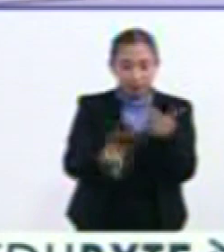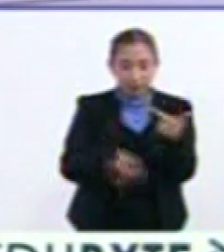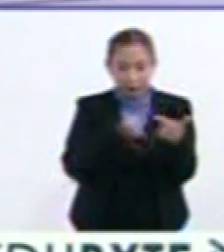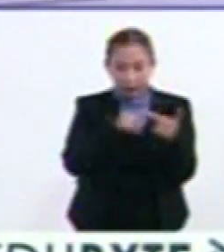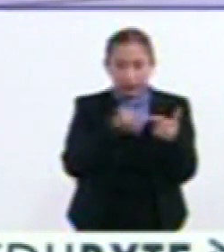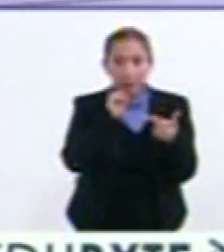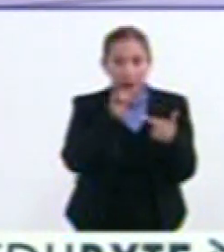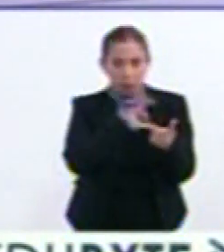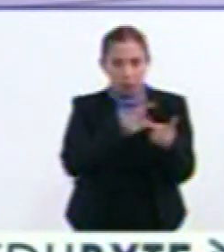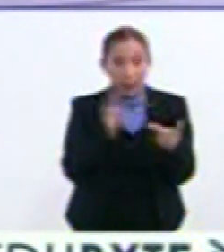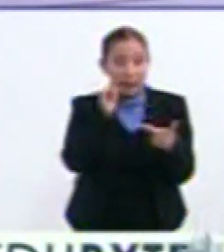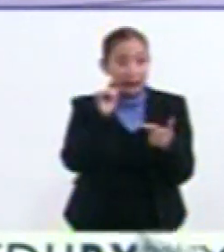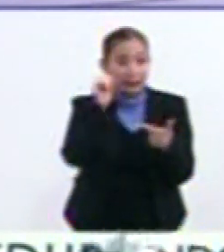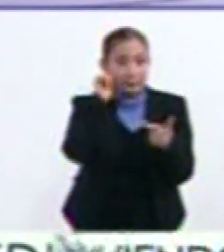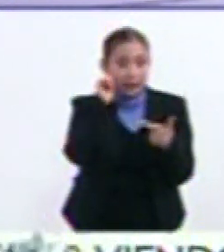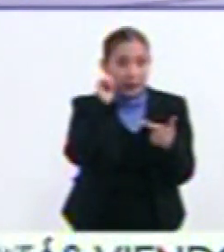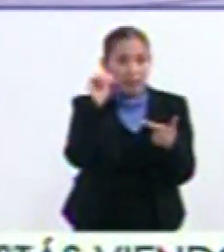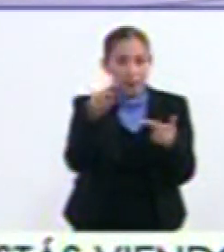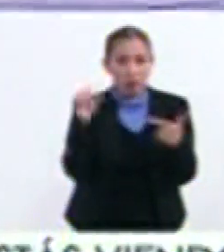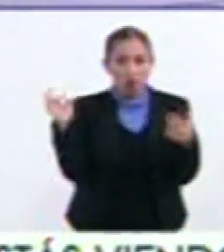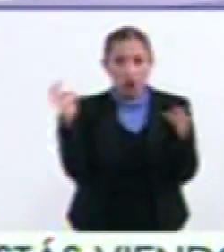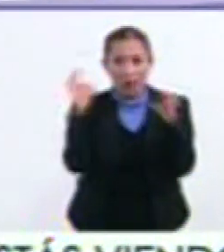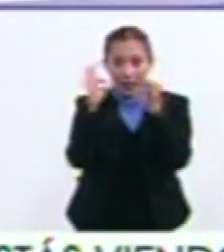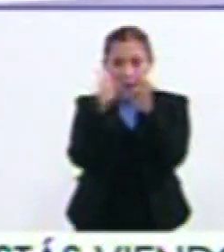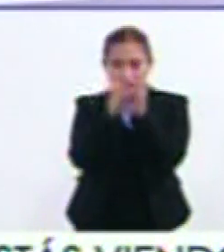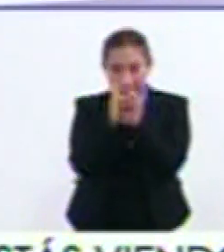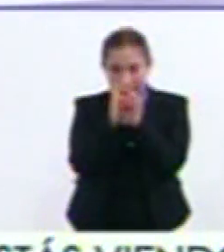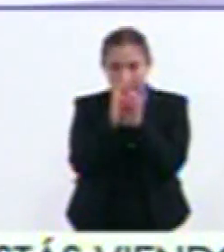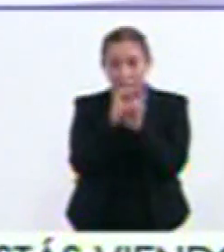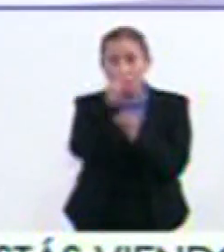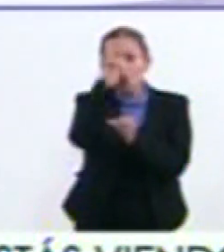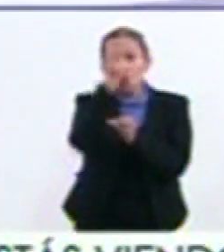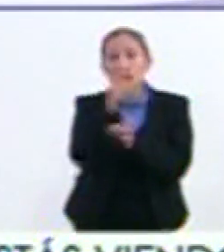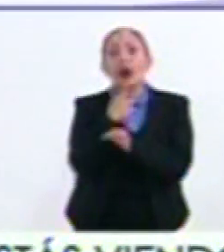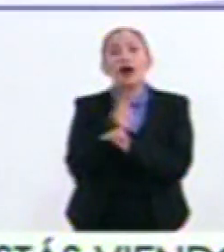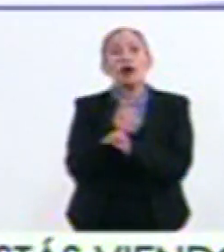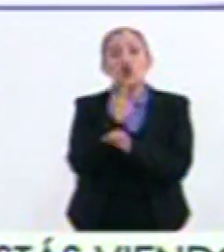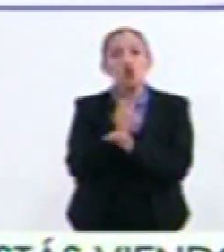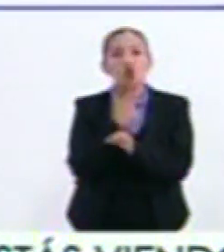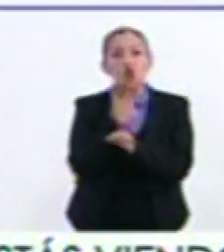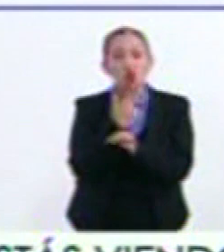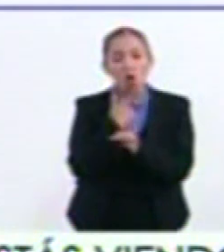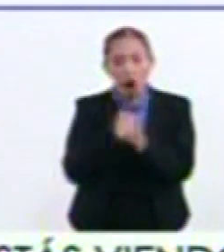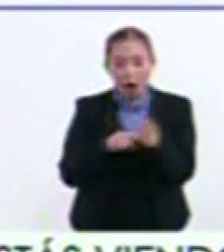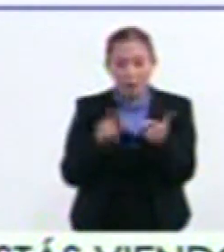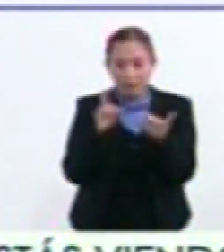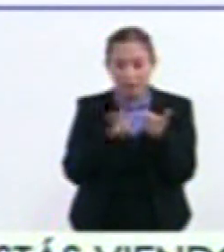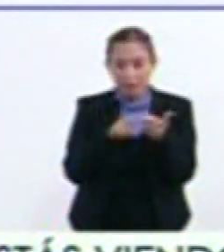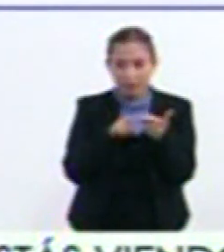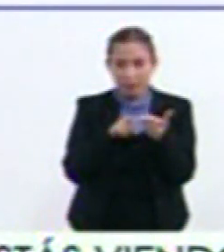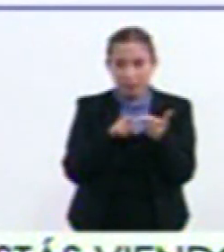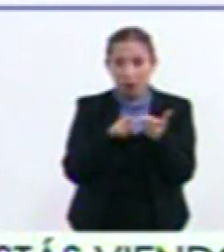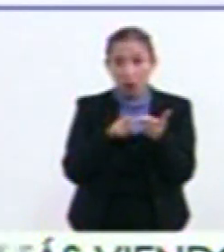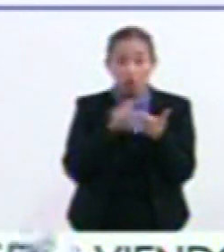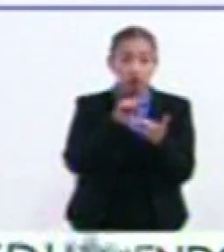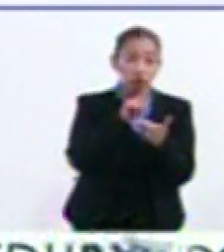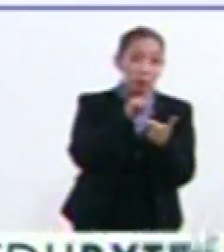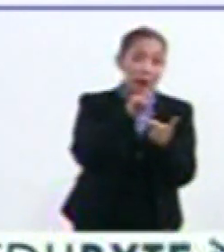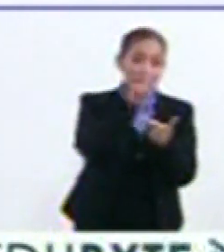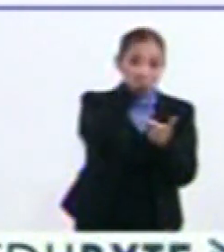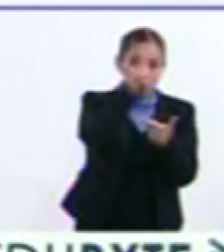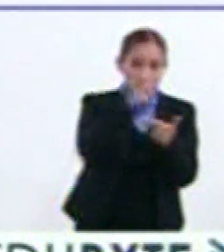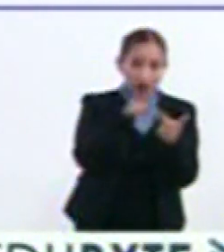el propio eclipse, por supuesto Que es la luna roja Luego la luna roja Pues esa es la superluna